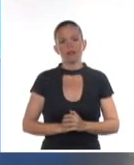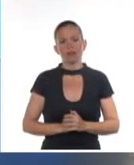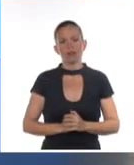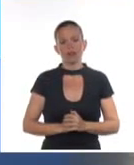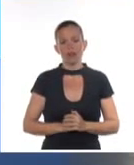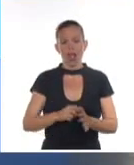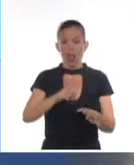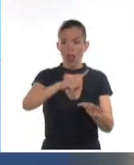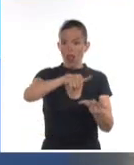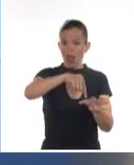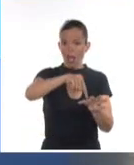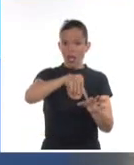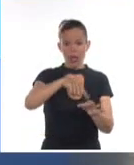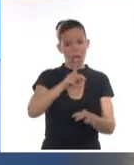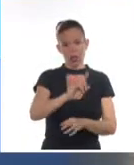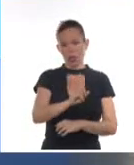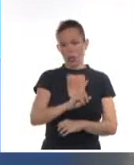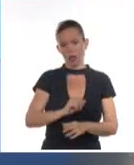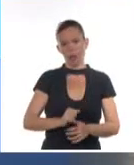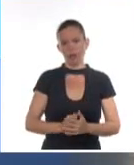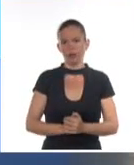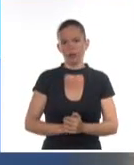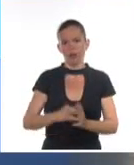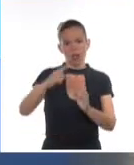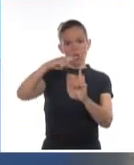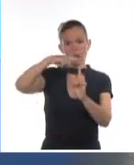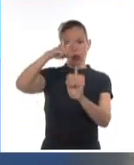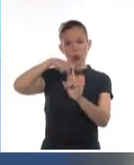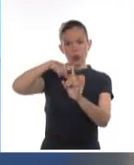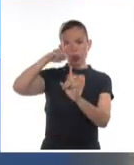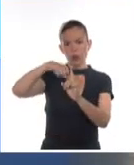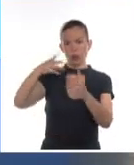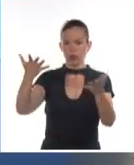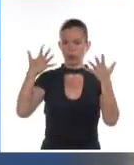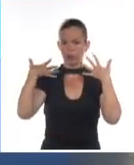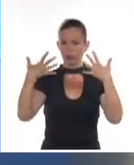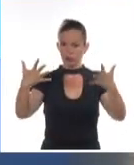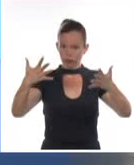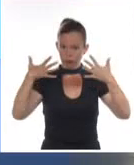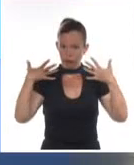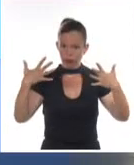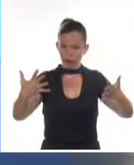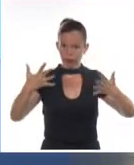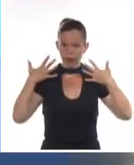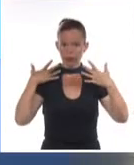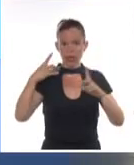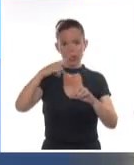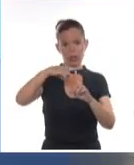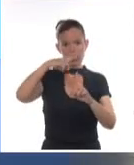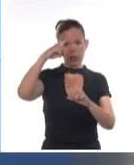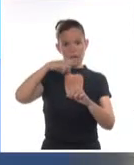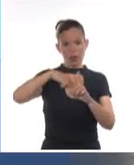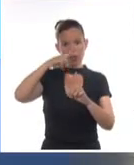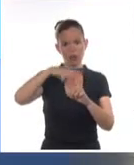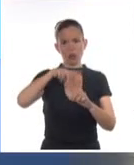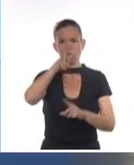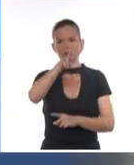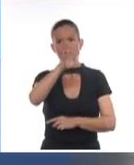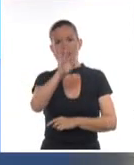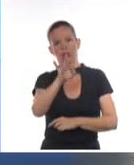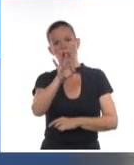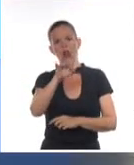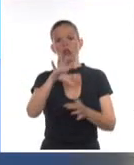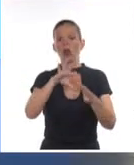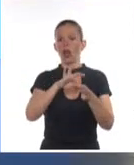isla de la juventud. En cuanto a las temperaturas, una jornada calurosa en gran parte del país, temperaturas máximas entre 28 grados en la isla de la